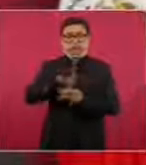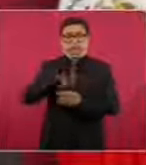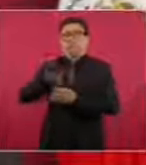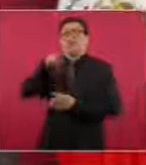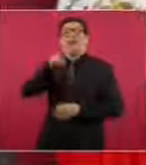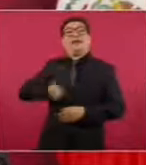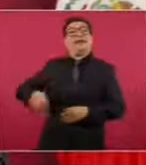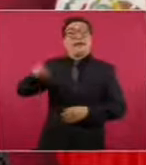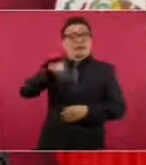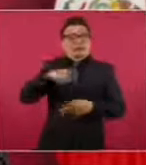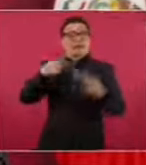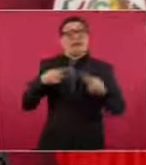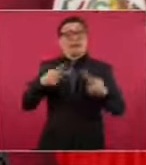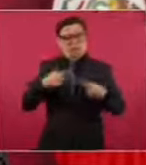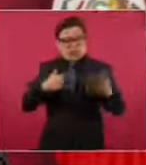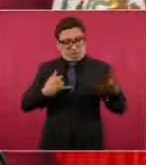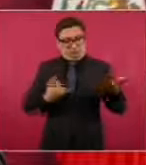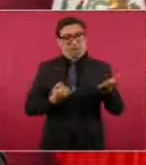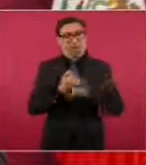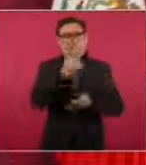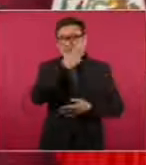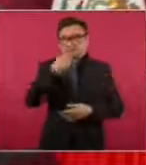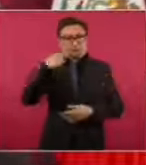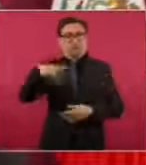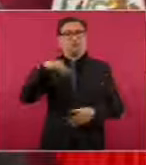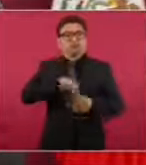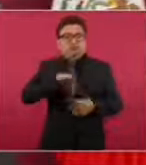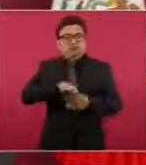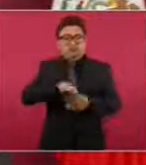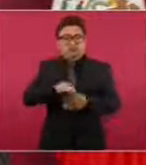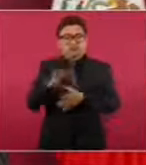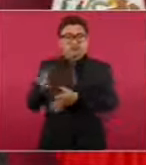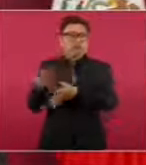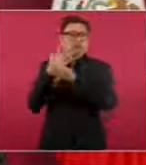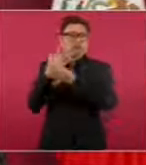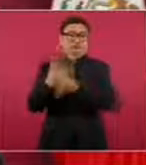decide que hay que cambiar